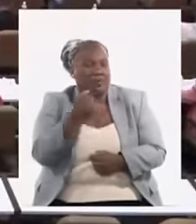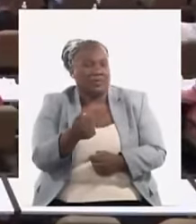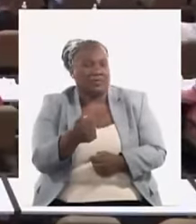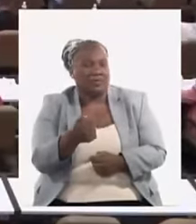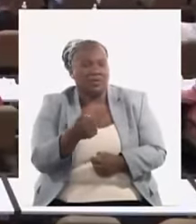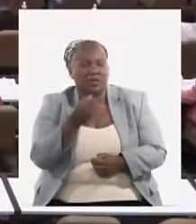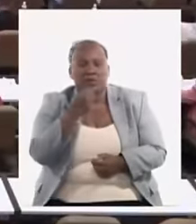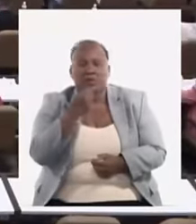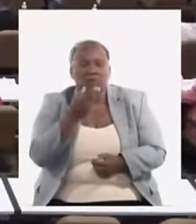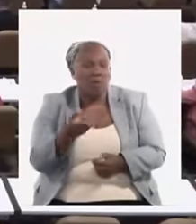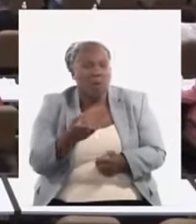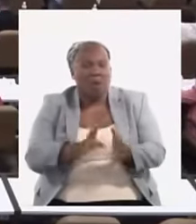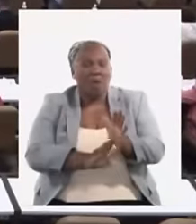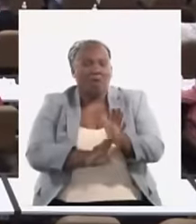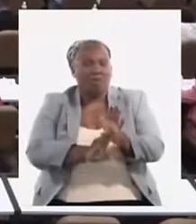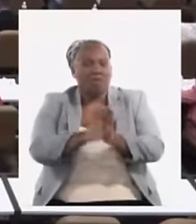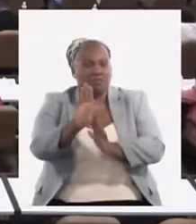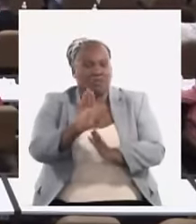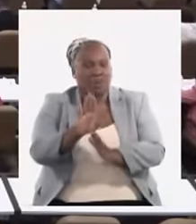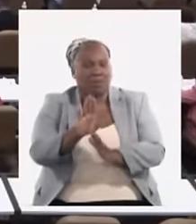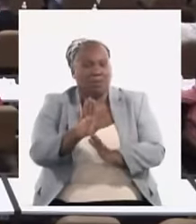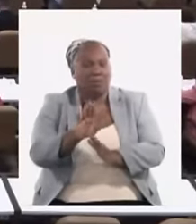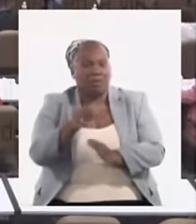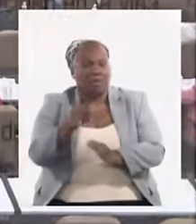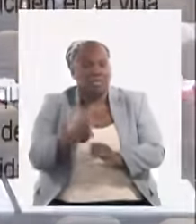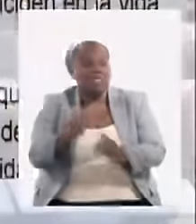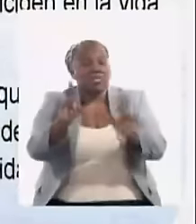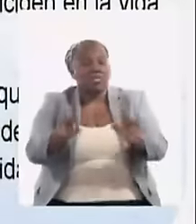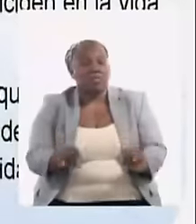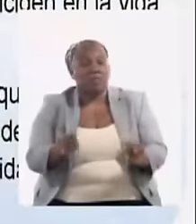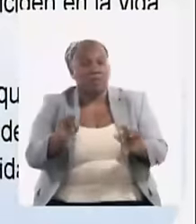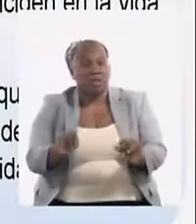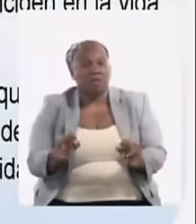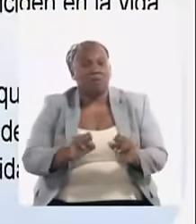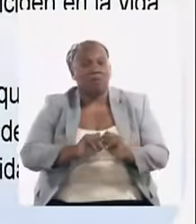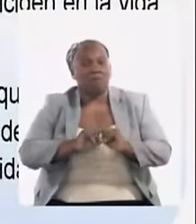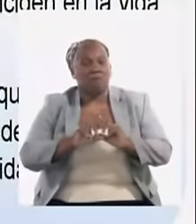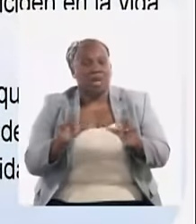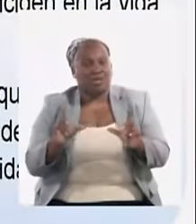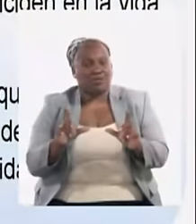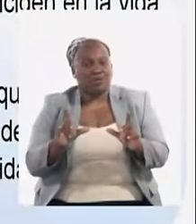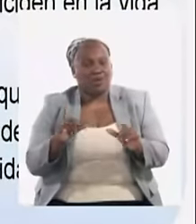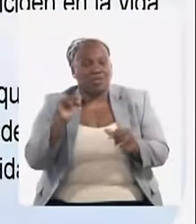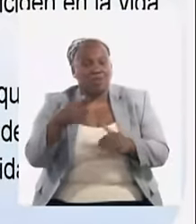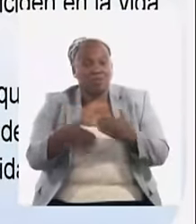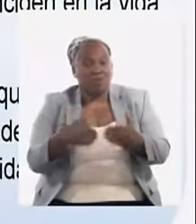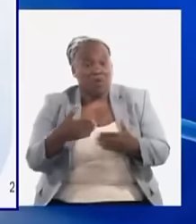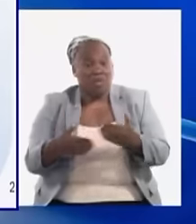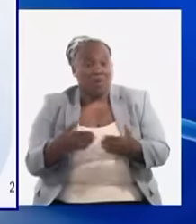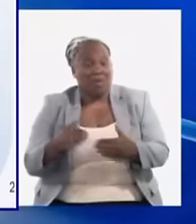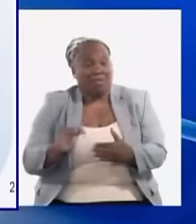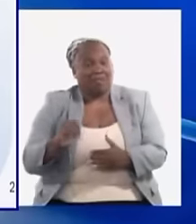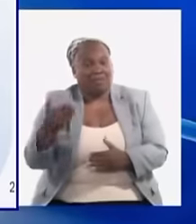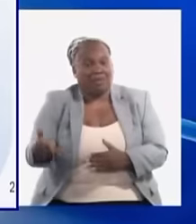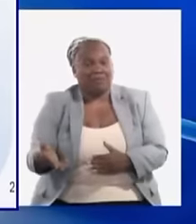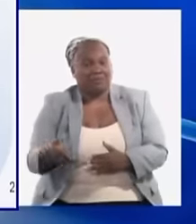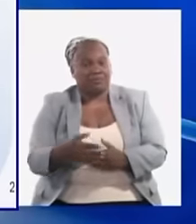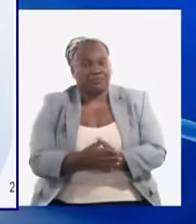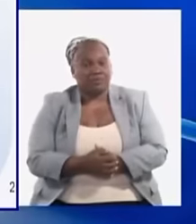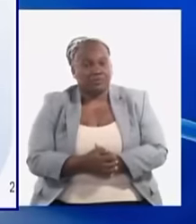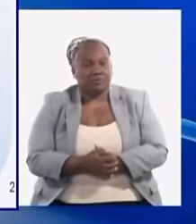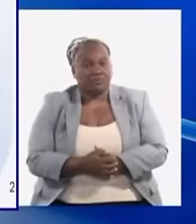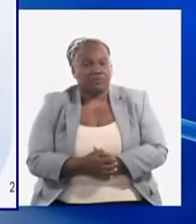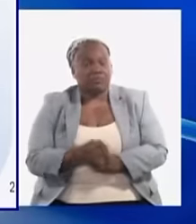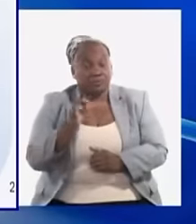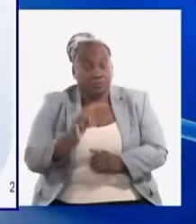avanzado lo necesario en disminuir el impacto de estos fenómenos externos, que si de verdad